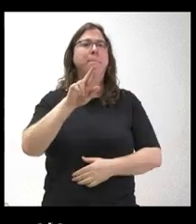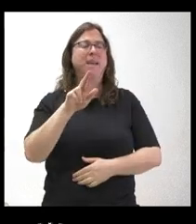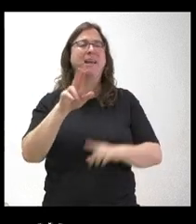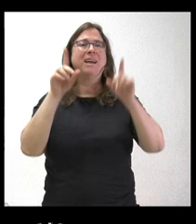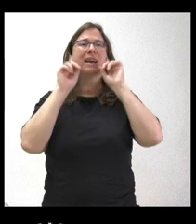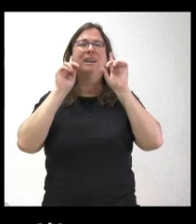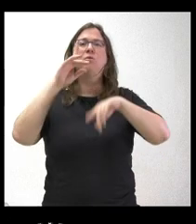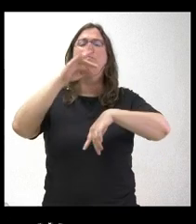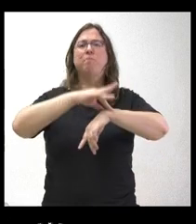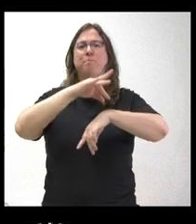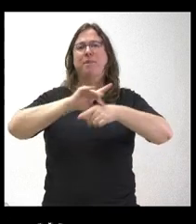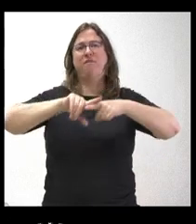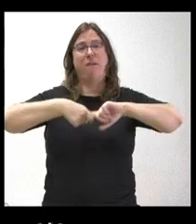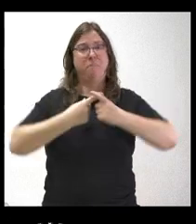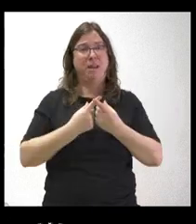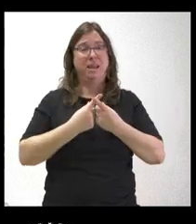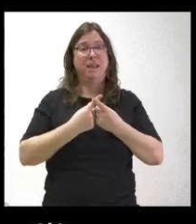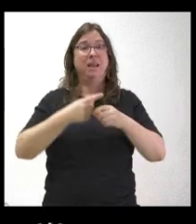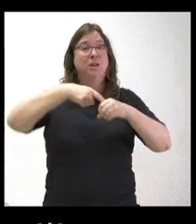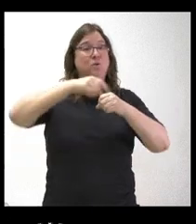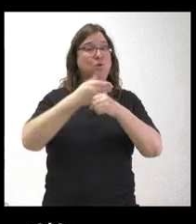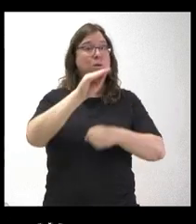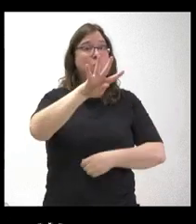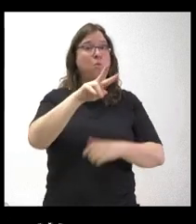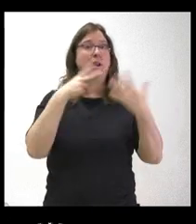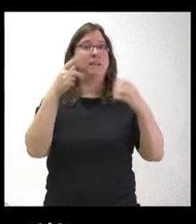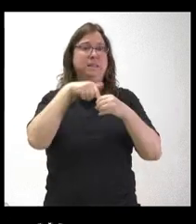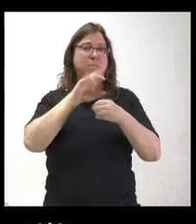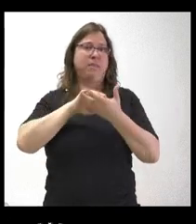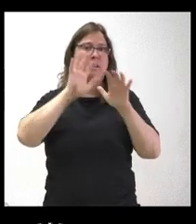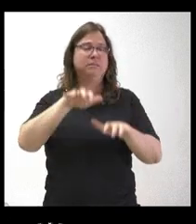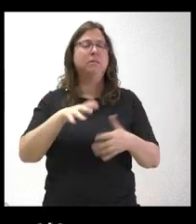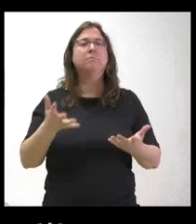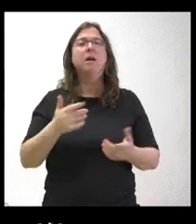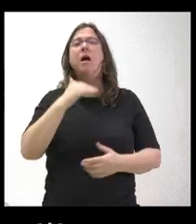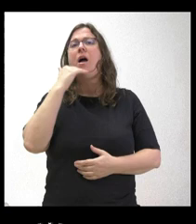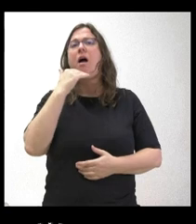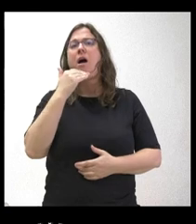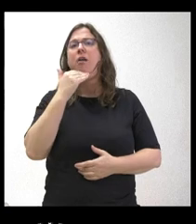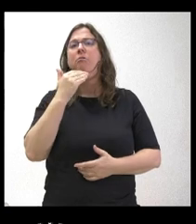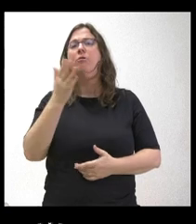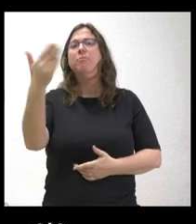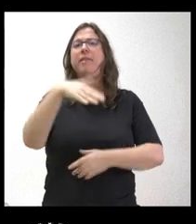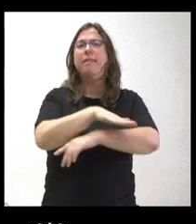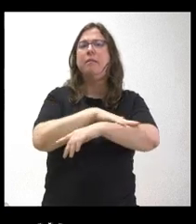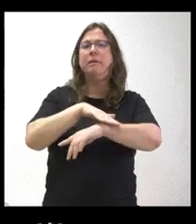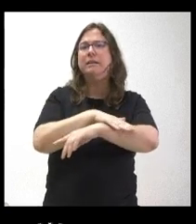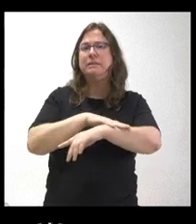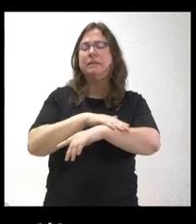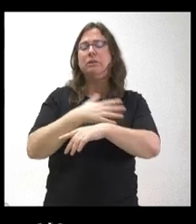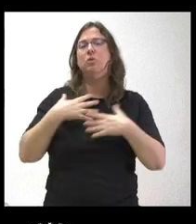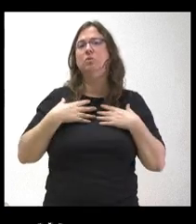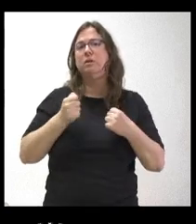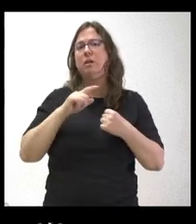familia, que han quedado 47 plazas vacantes en la comunidad. No sé si van a pedir algún tipo de intervención al Ministerio de Sanidad para resolver